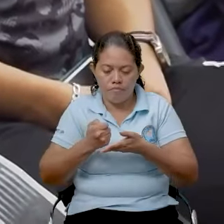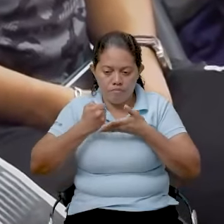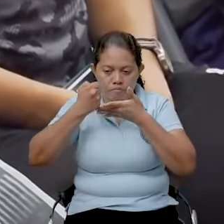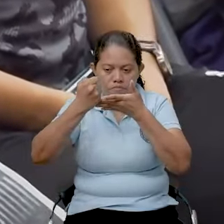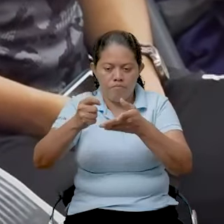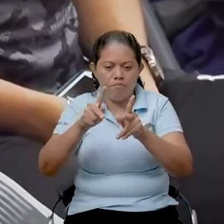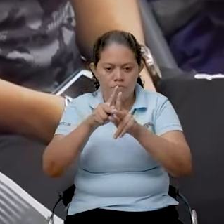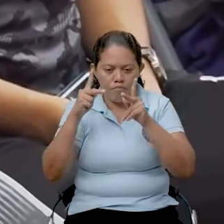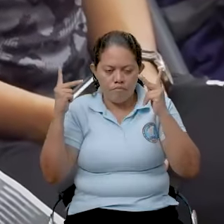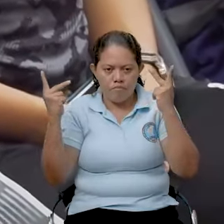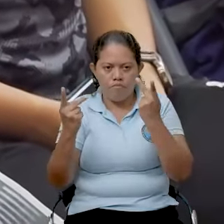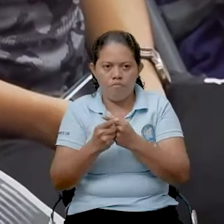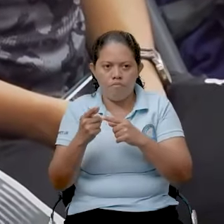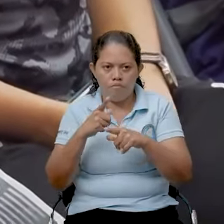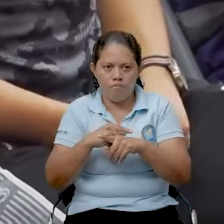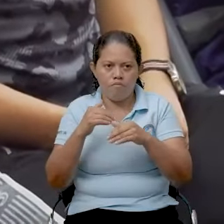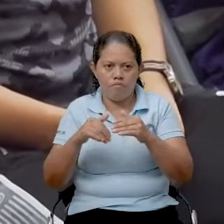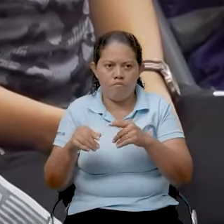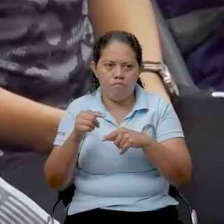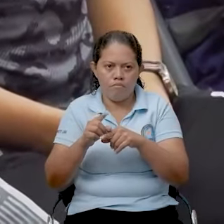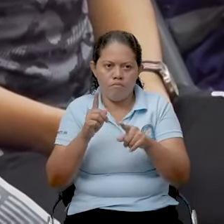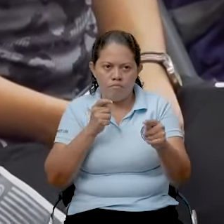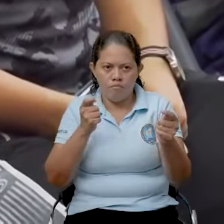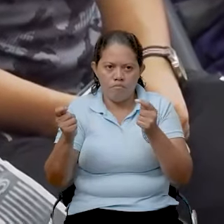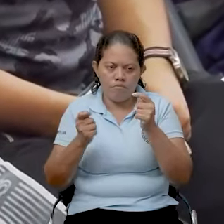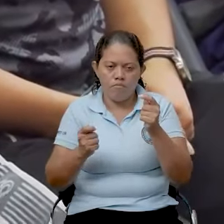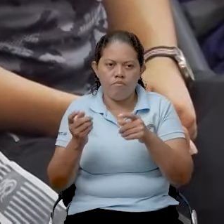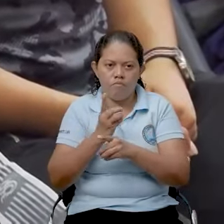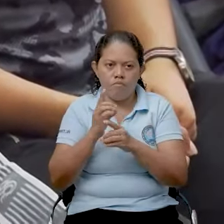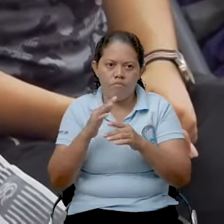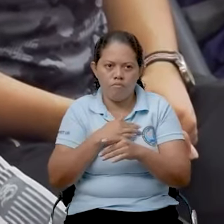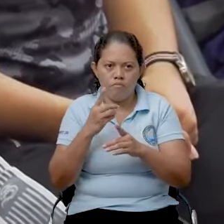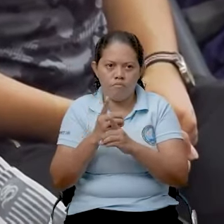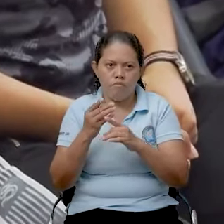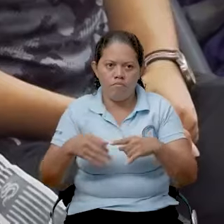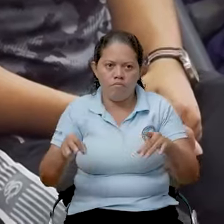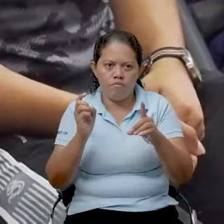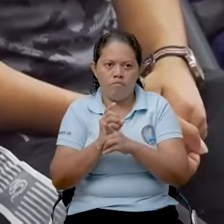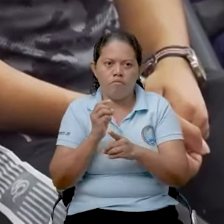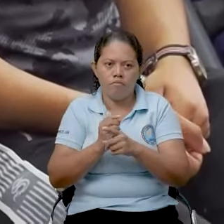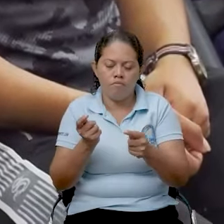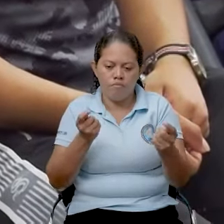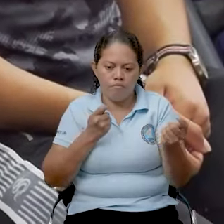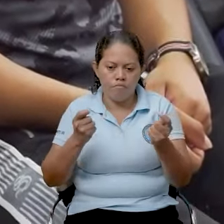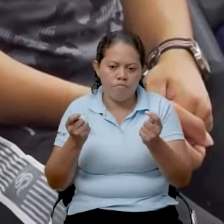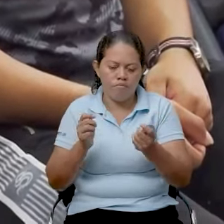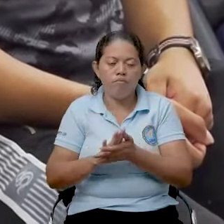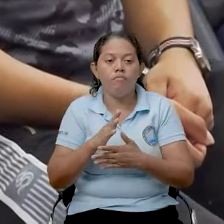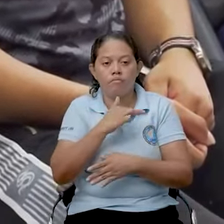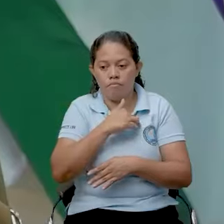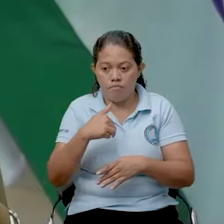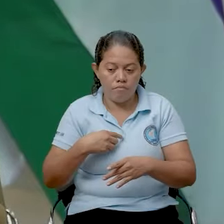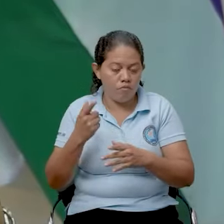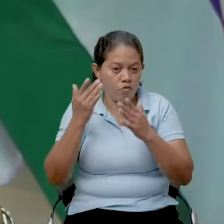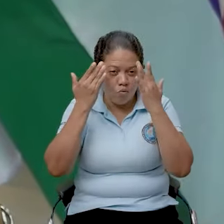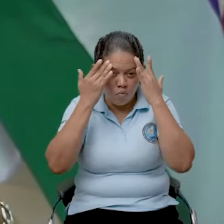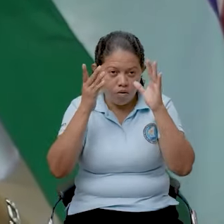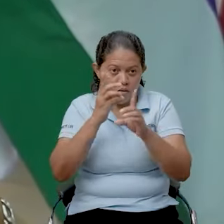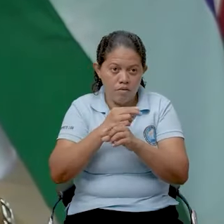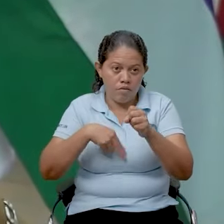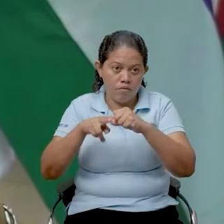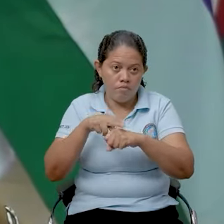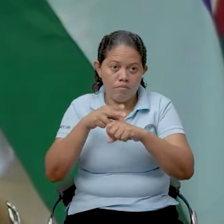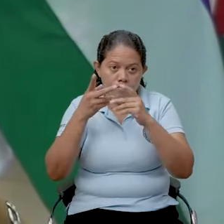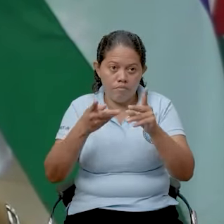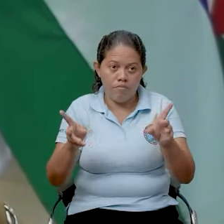en los ámbitos preventivos también y en los ámbitos de la atención a cualquier desastre